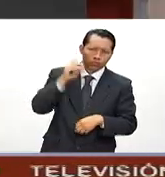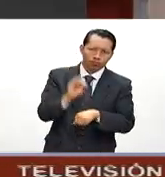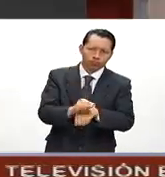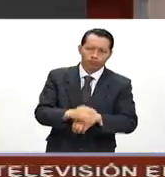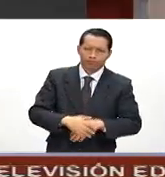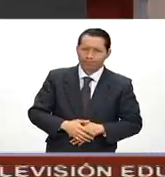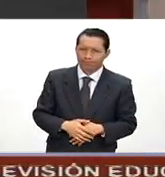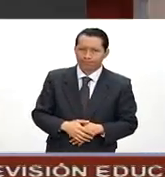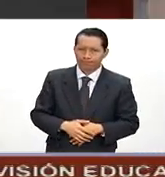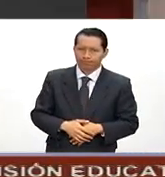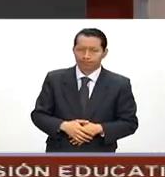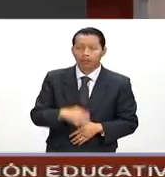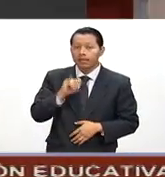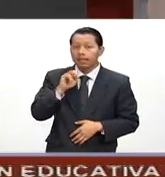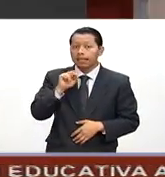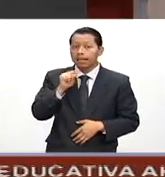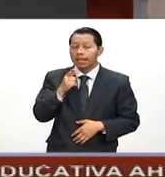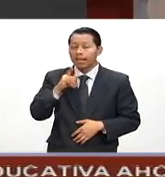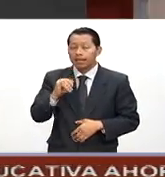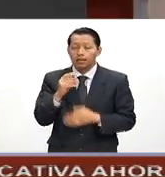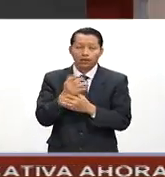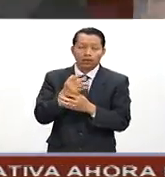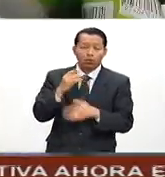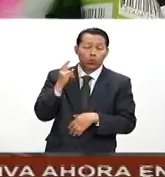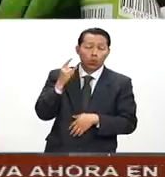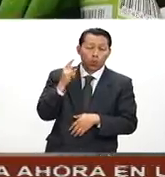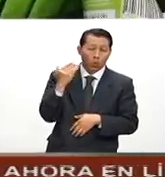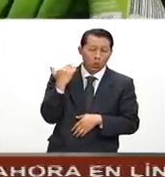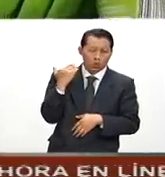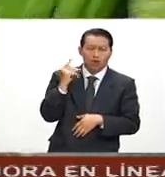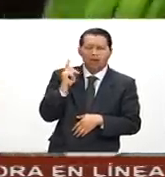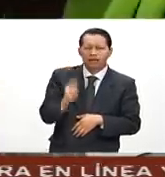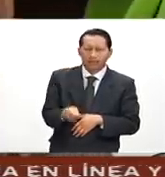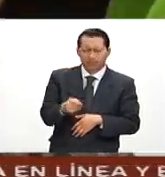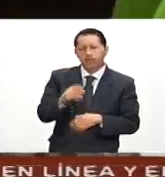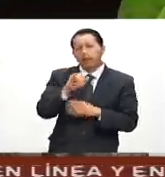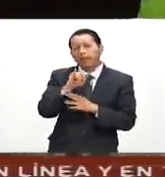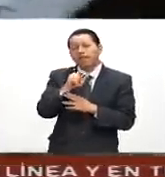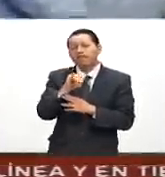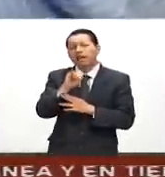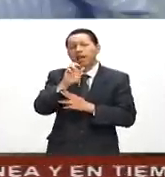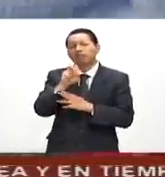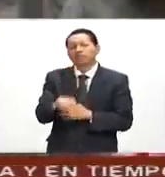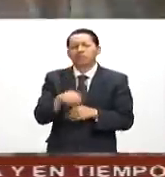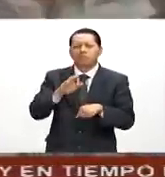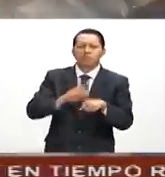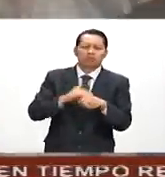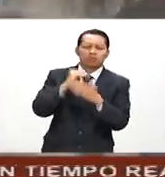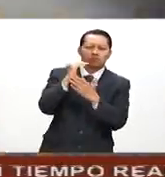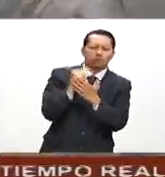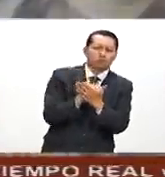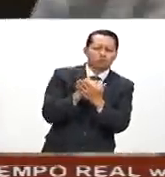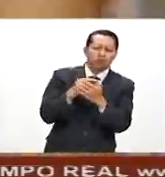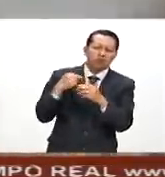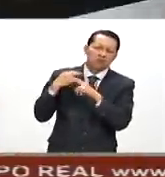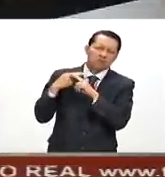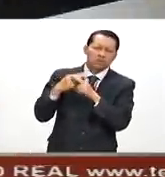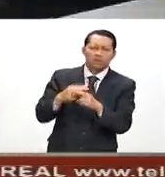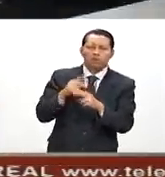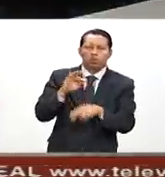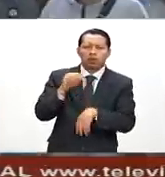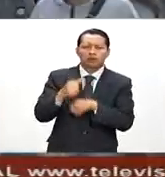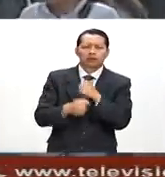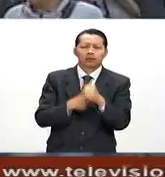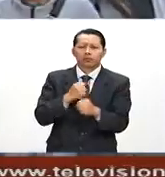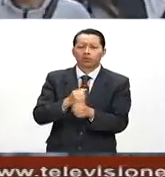De acuerdo con el INEGI, en julio, México registró la tasa de inflación anual más baja en 46 años. Se